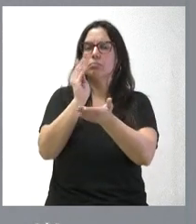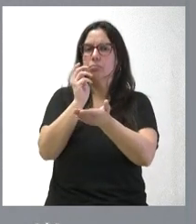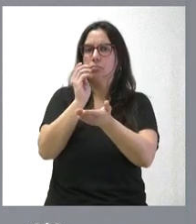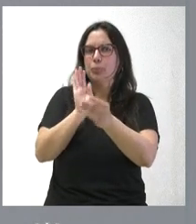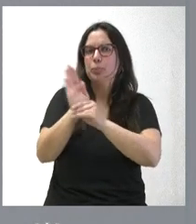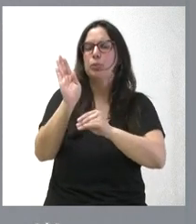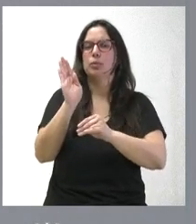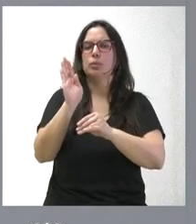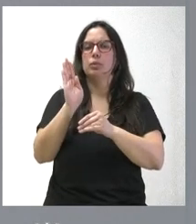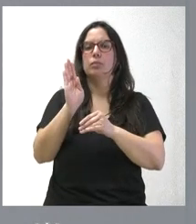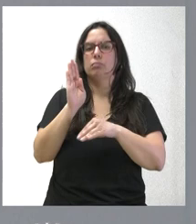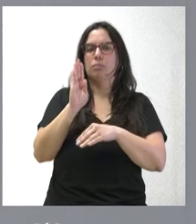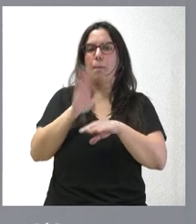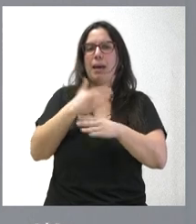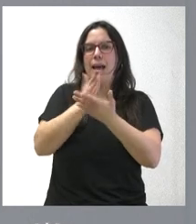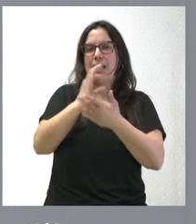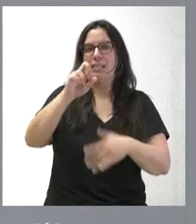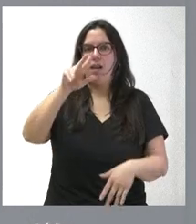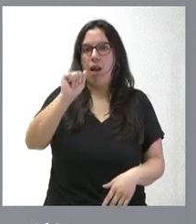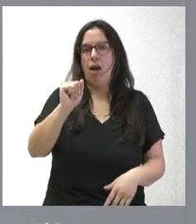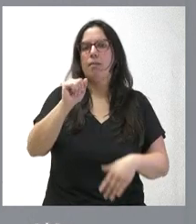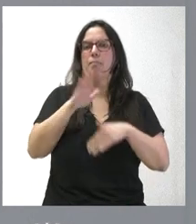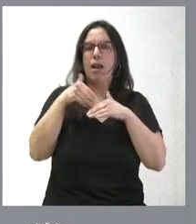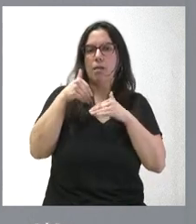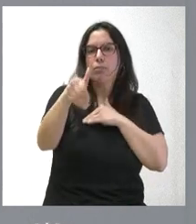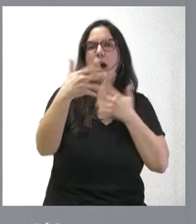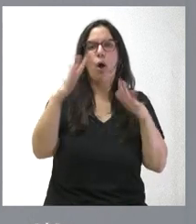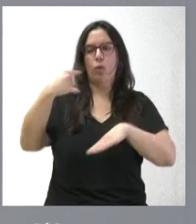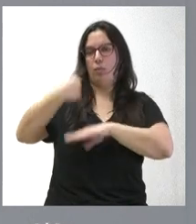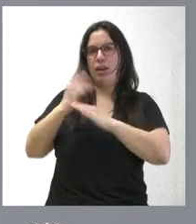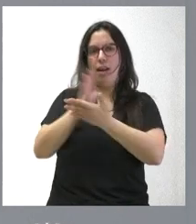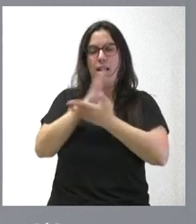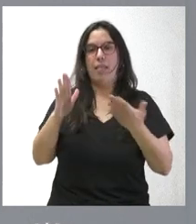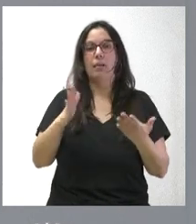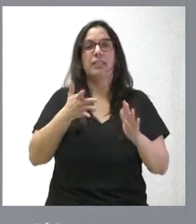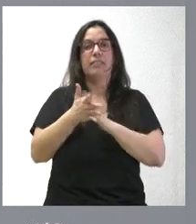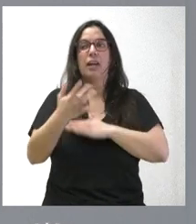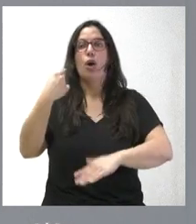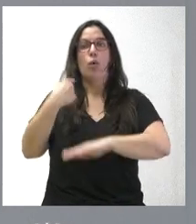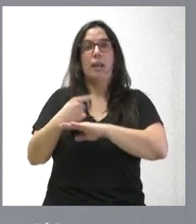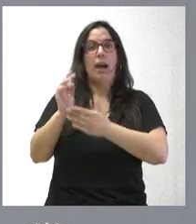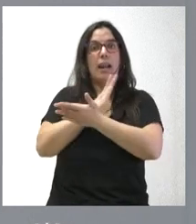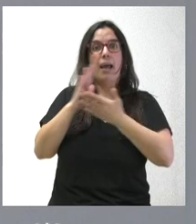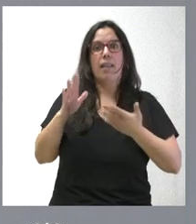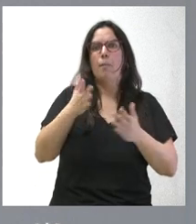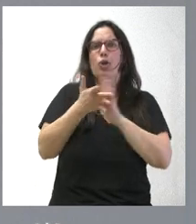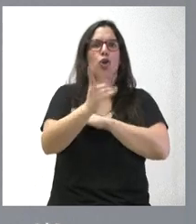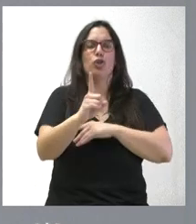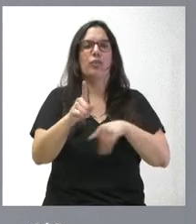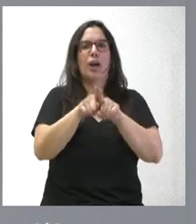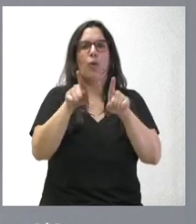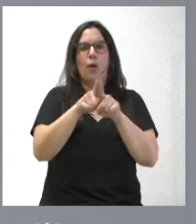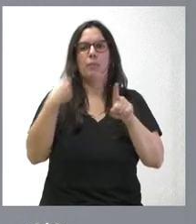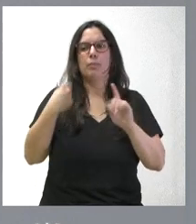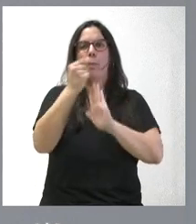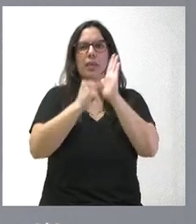aportaciones económicas en el futuro, aunque es verdad que no sea nuestra obligación. Que no sea obligatorio no significa que no esté dentro de las medidas que queremos poner